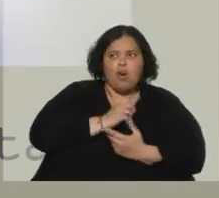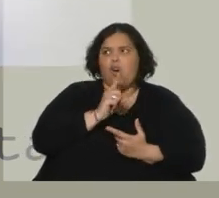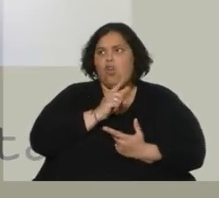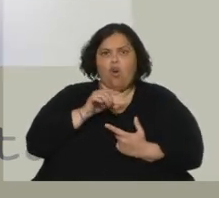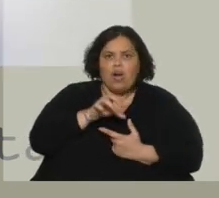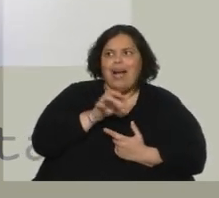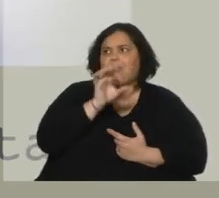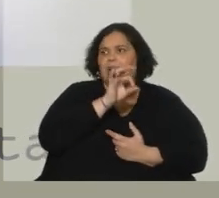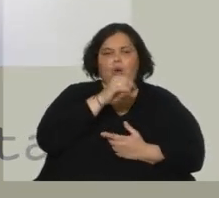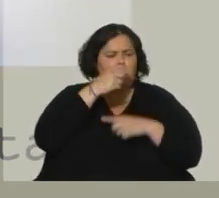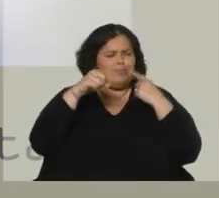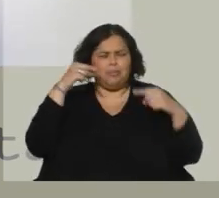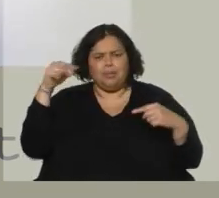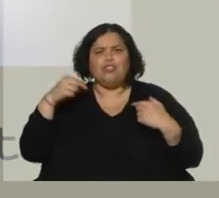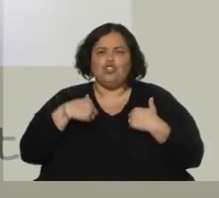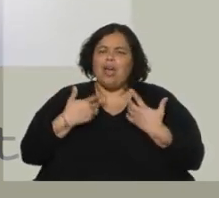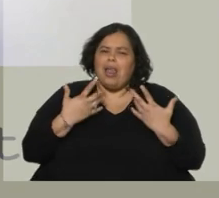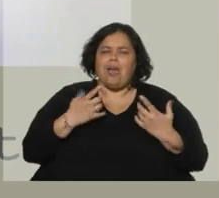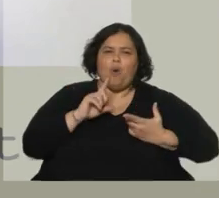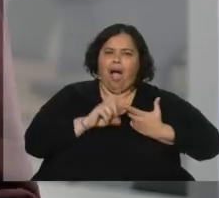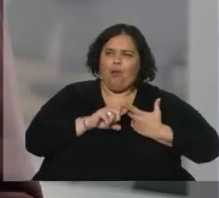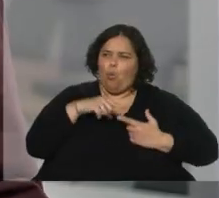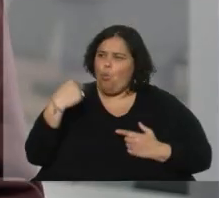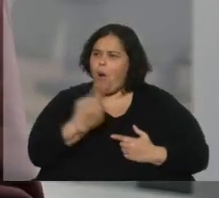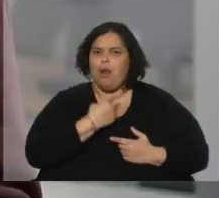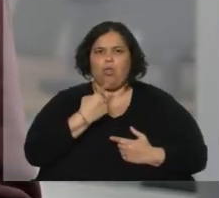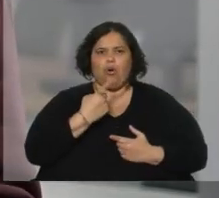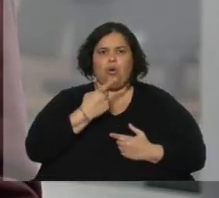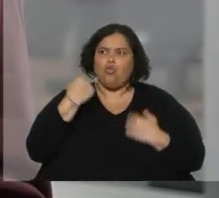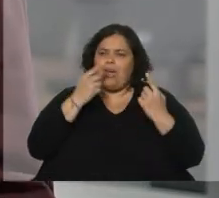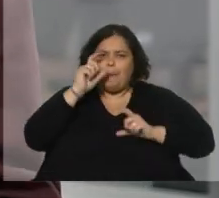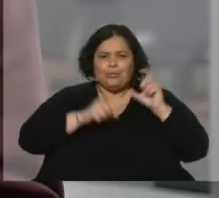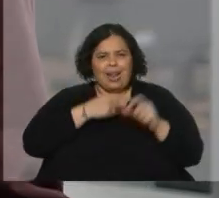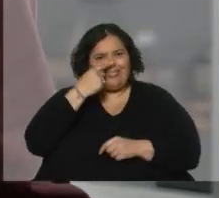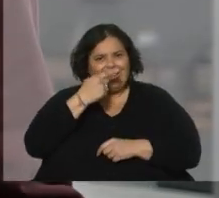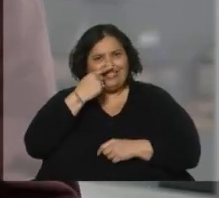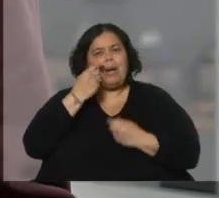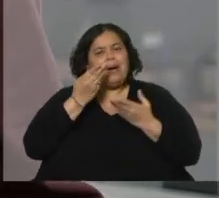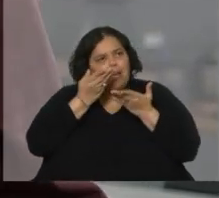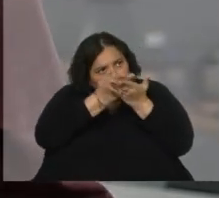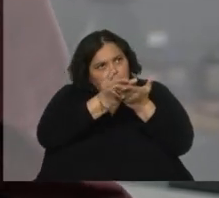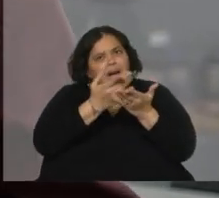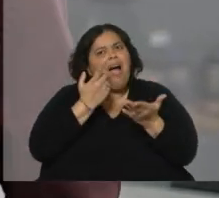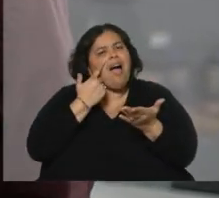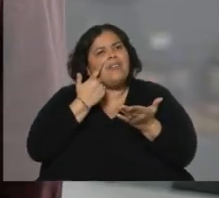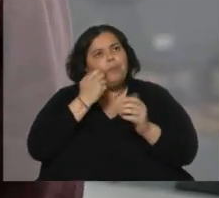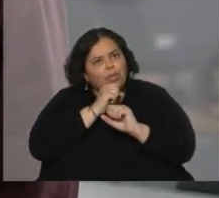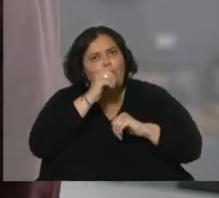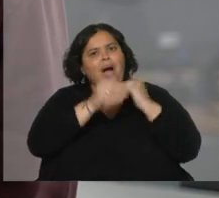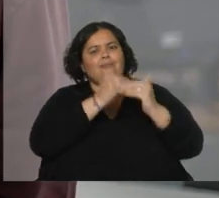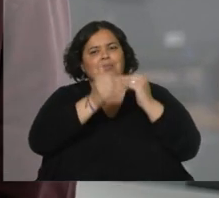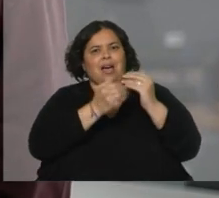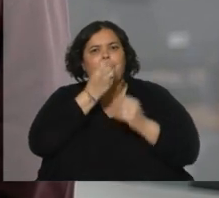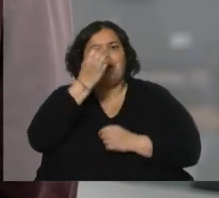una especie de comunión entre todos los distintos interesados para presentar la problemática y poder avanzar a nivel